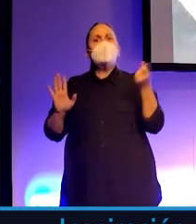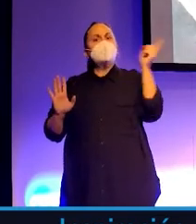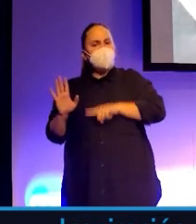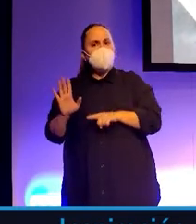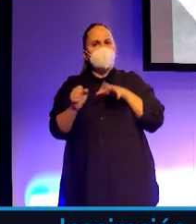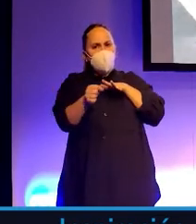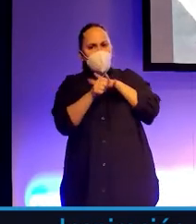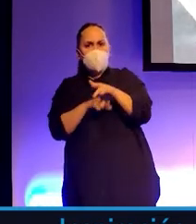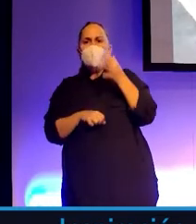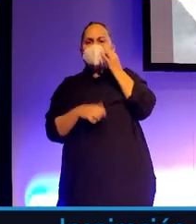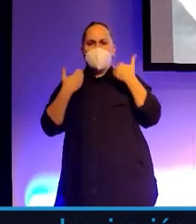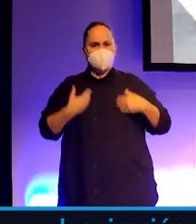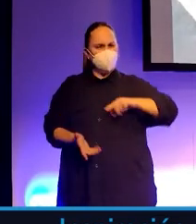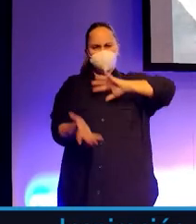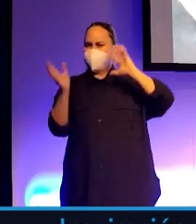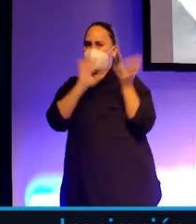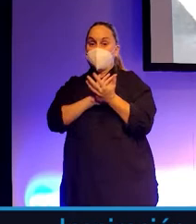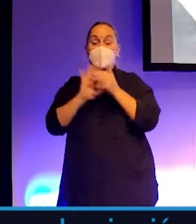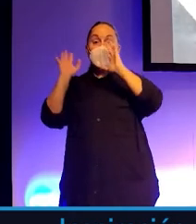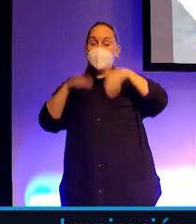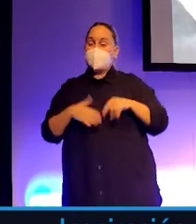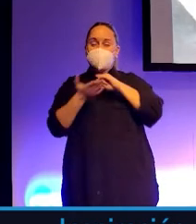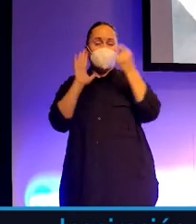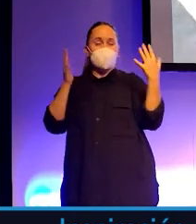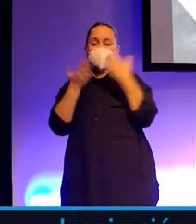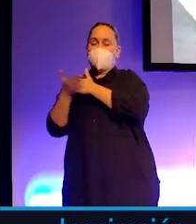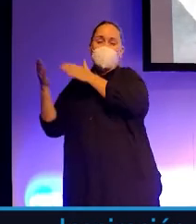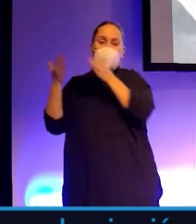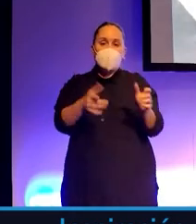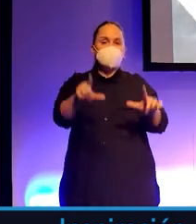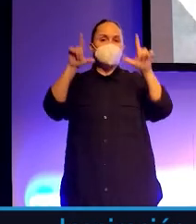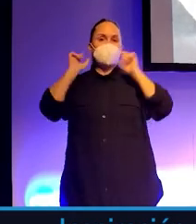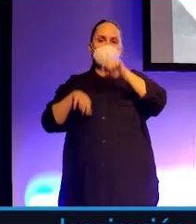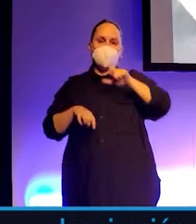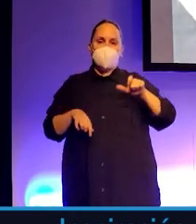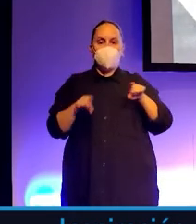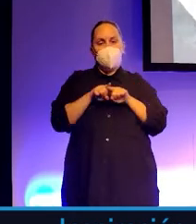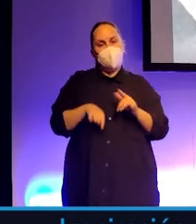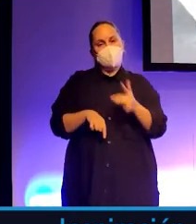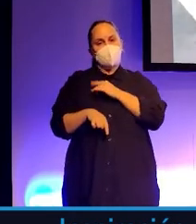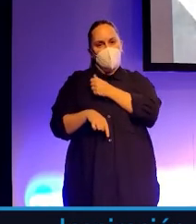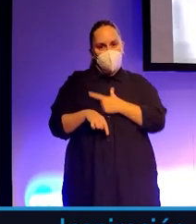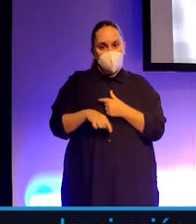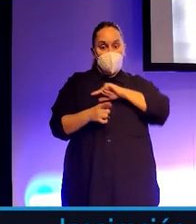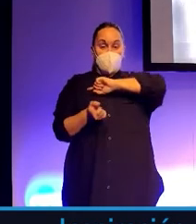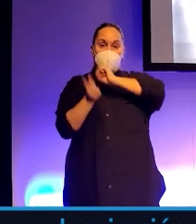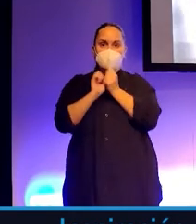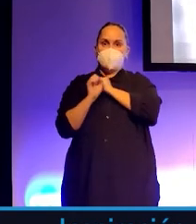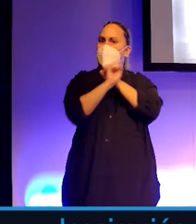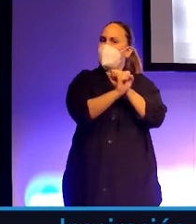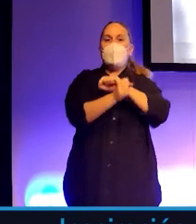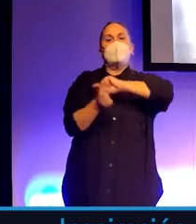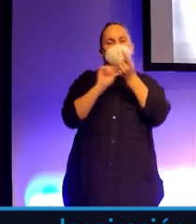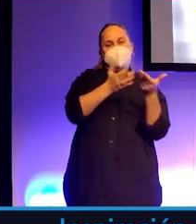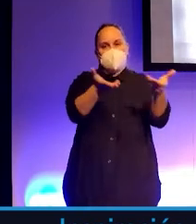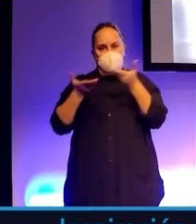muy humana. Donde el centro de la tecnología tiene que estar en el corazón de las personas y no al revés. Entonces, dentro de esta